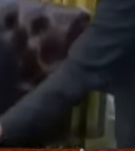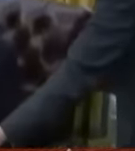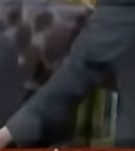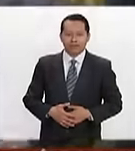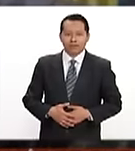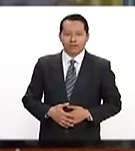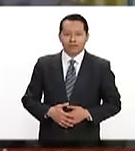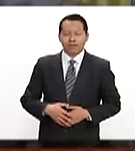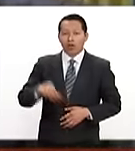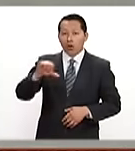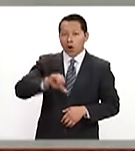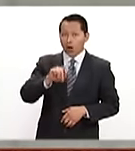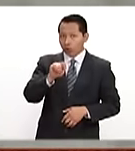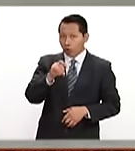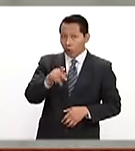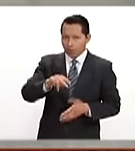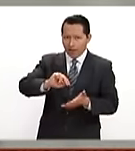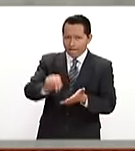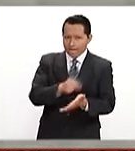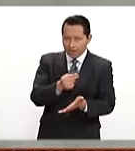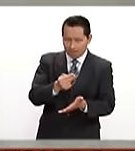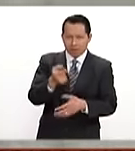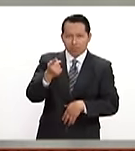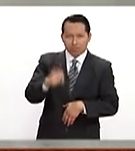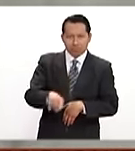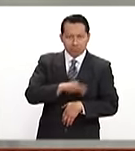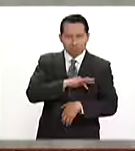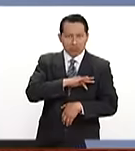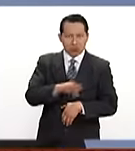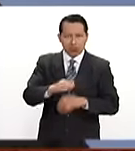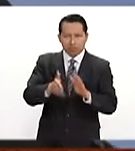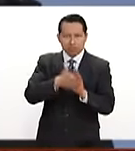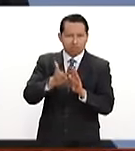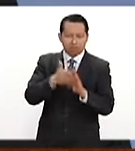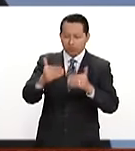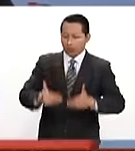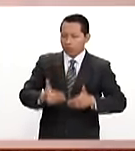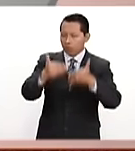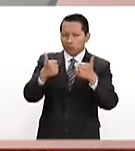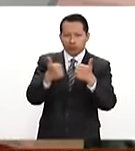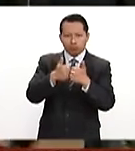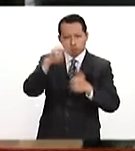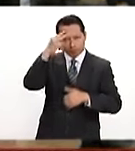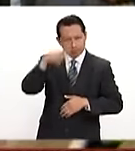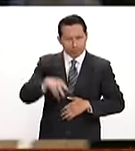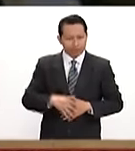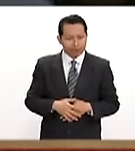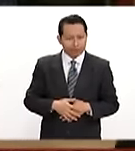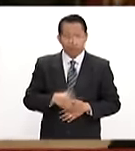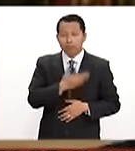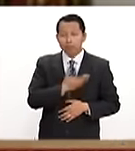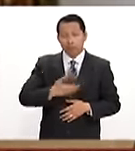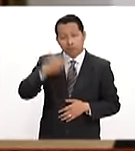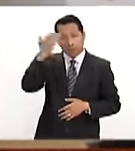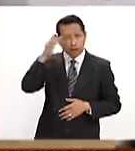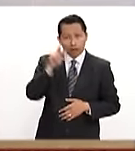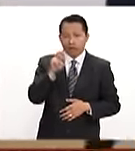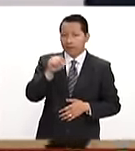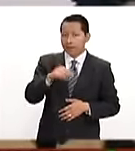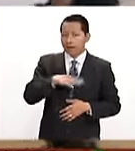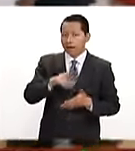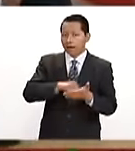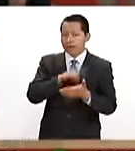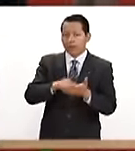hoy Donald Trump firmará la orden ejecutiva para impulsar la construcción del muro con México el presidente Enrique Peña Nieto